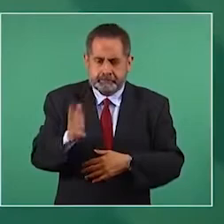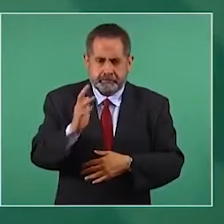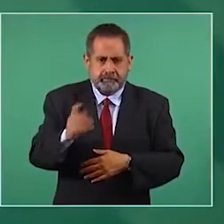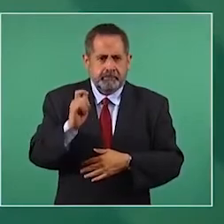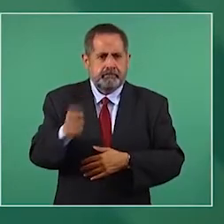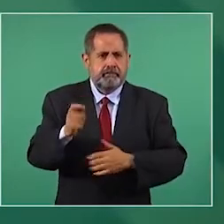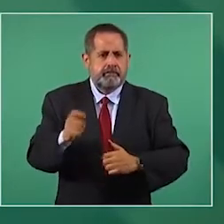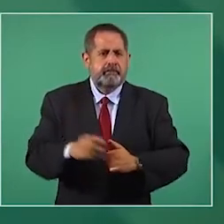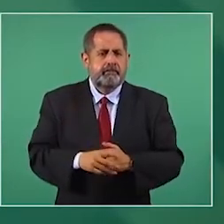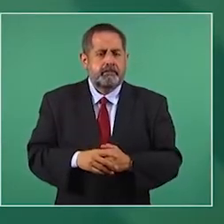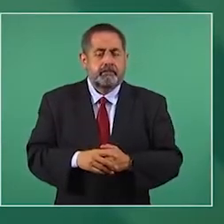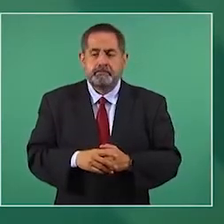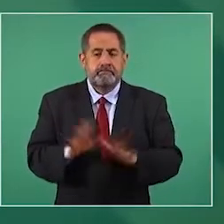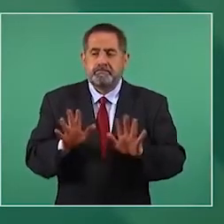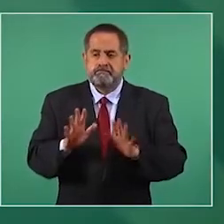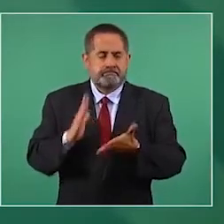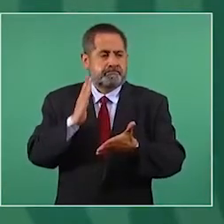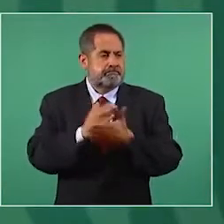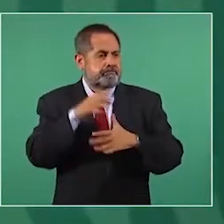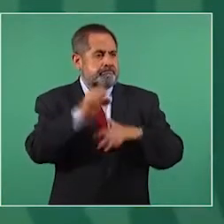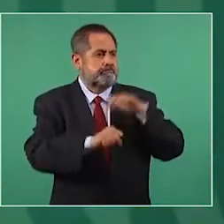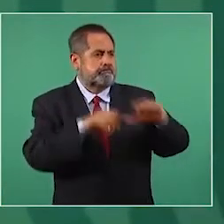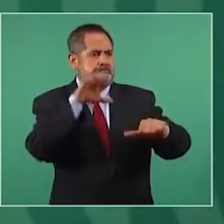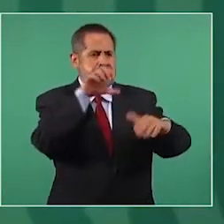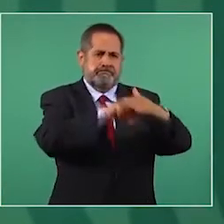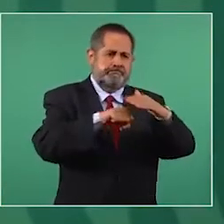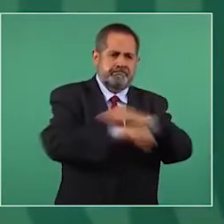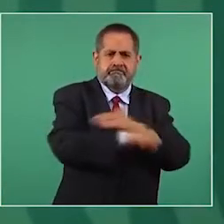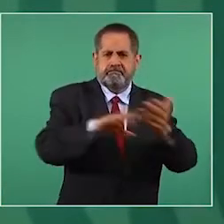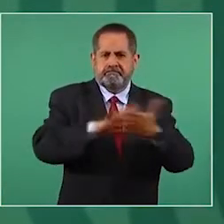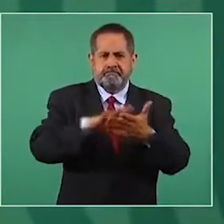se detuvo a los responsables.